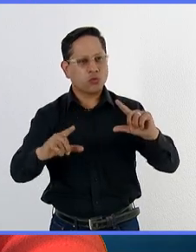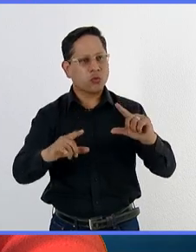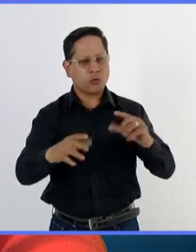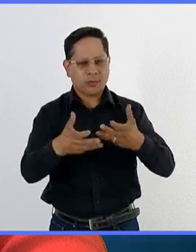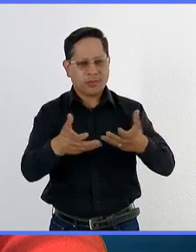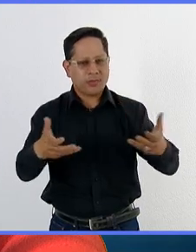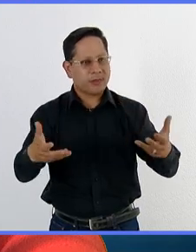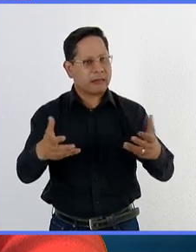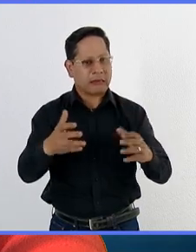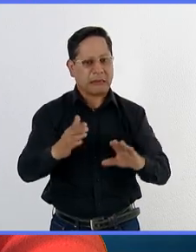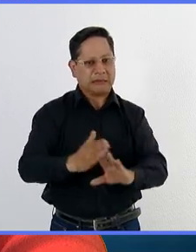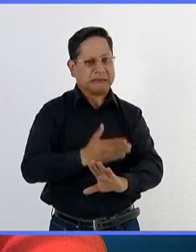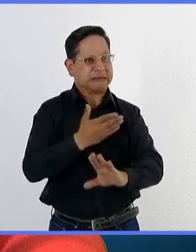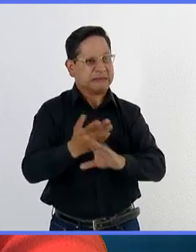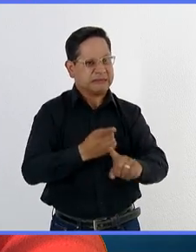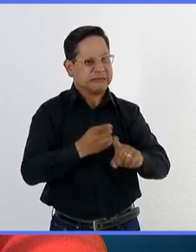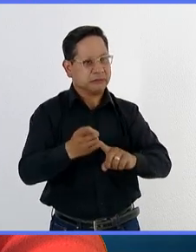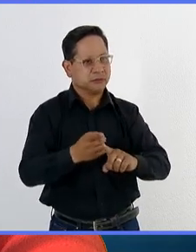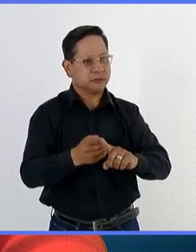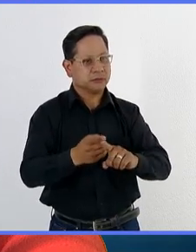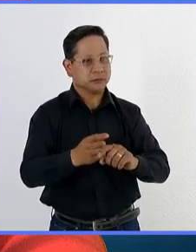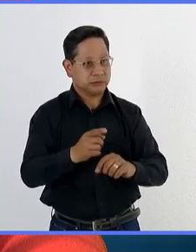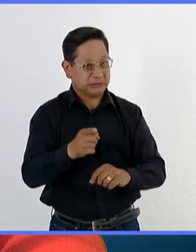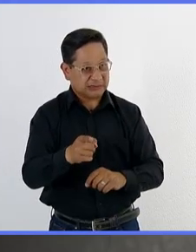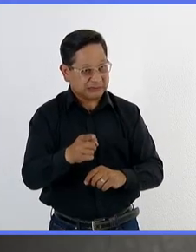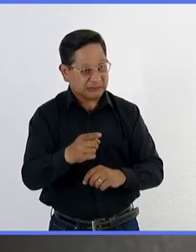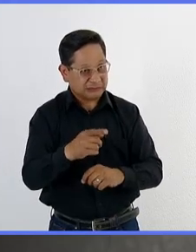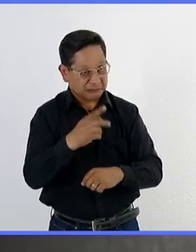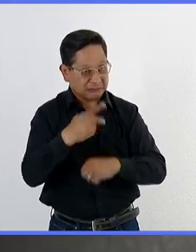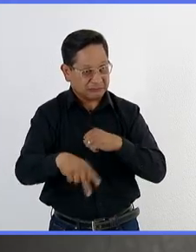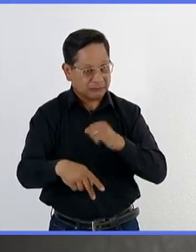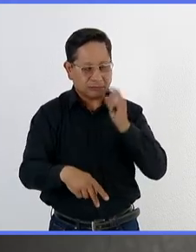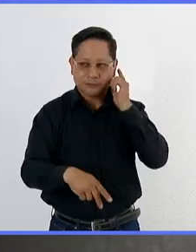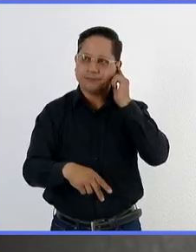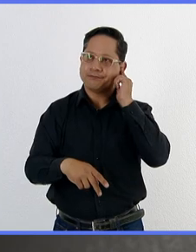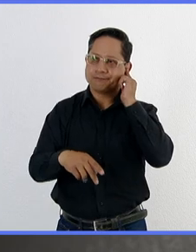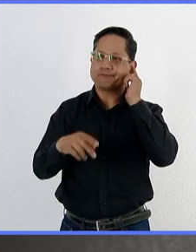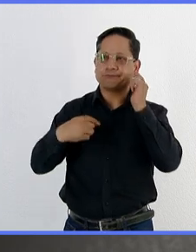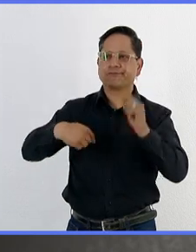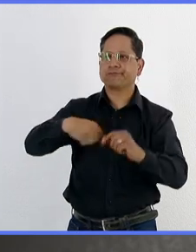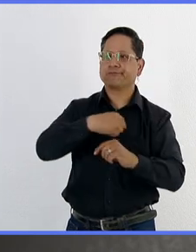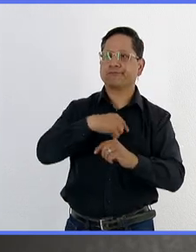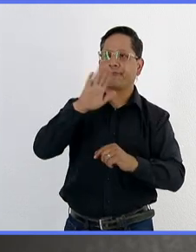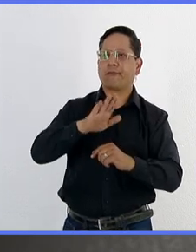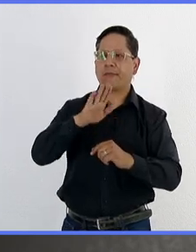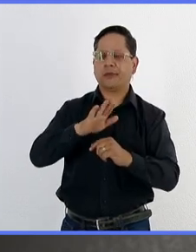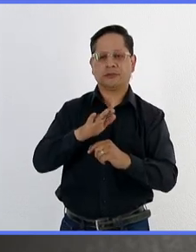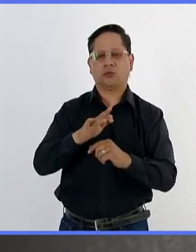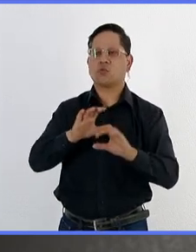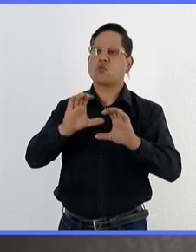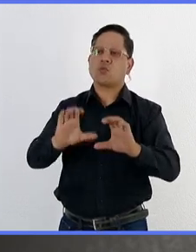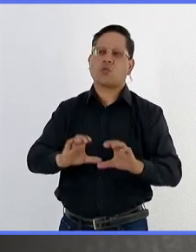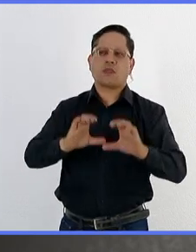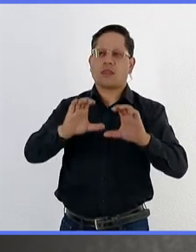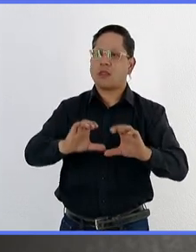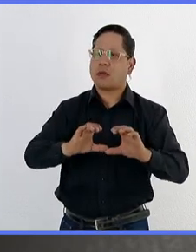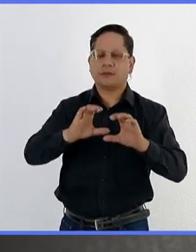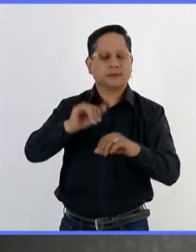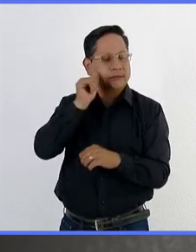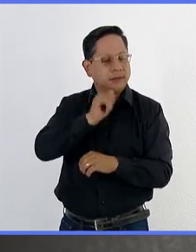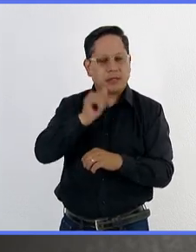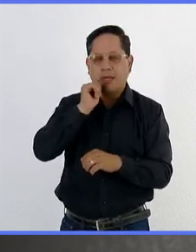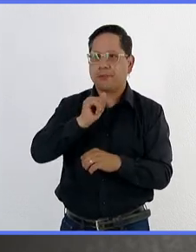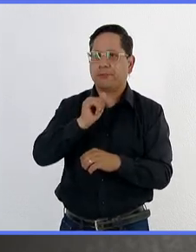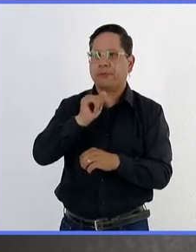plantaciones. De hecho, todo el esquema de trabajo está enfocado a ser amigable con el medio ambiente, con la salud humana, siempre